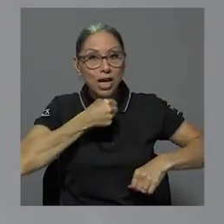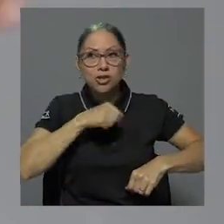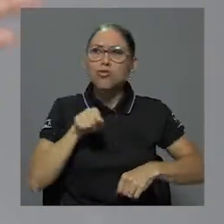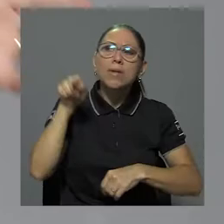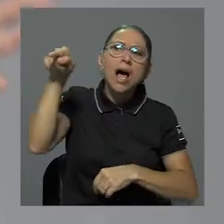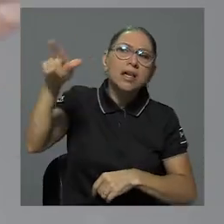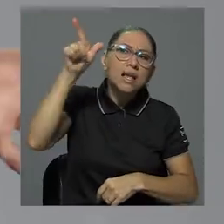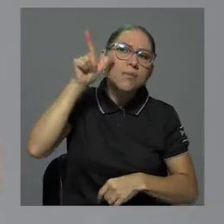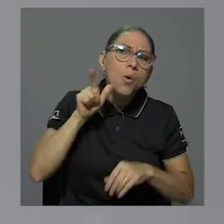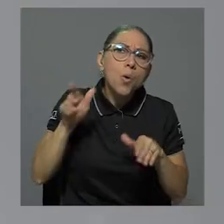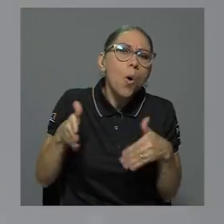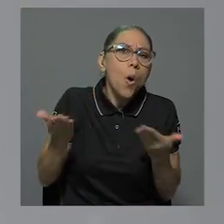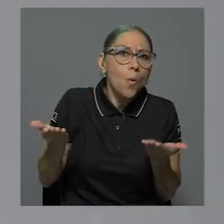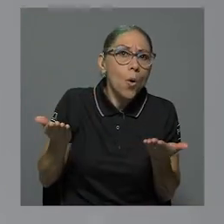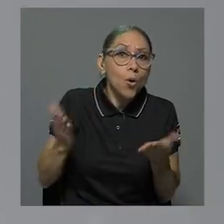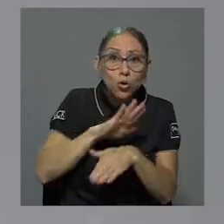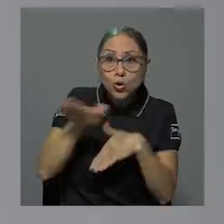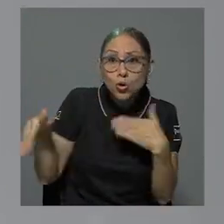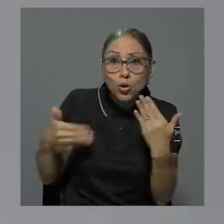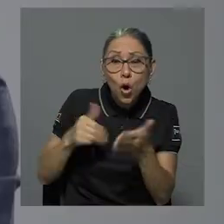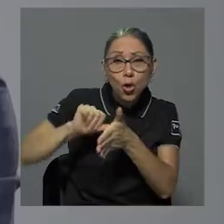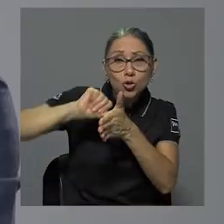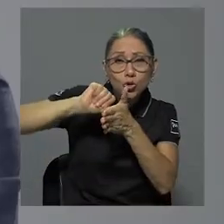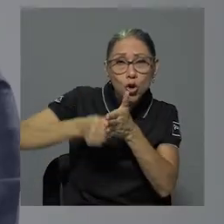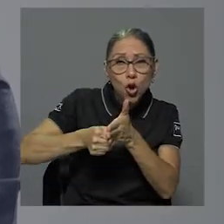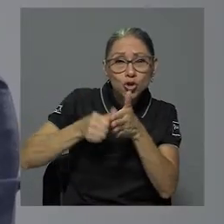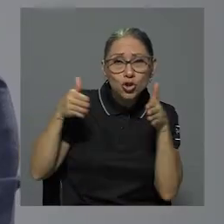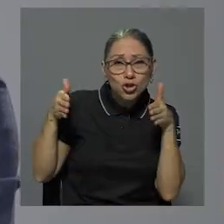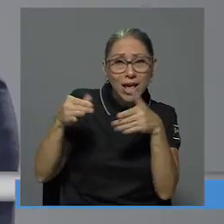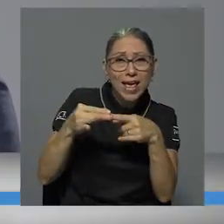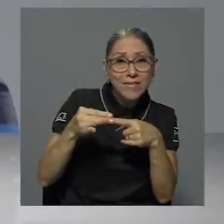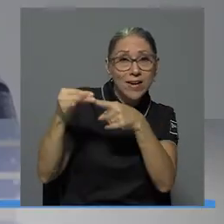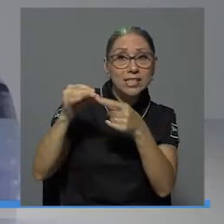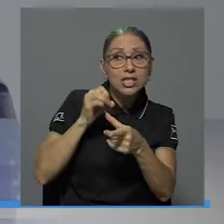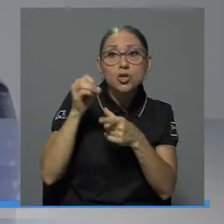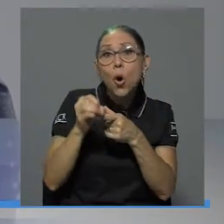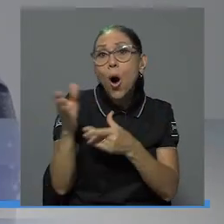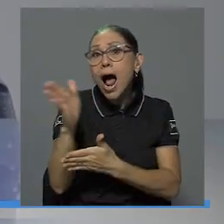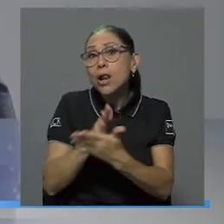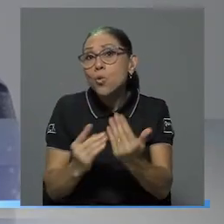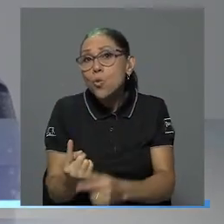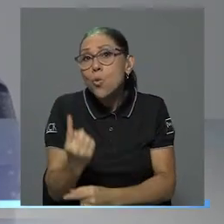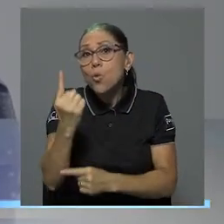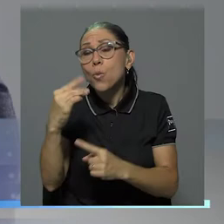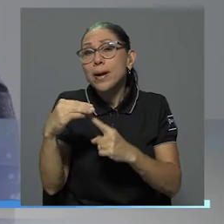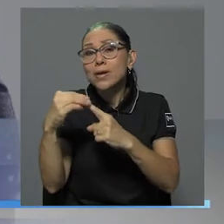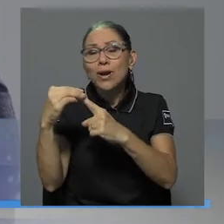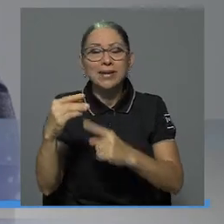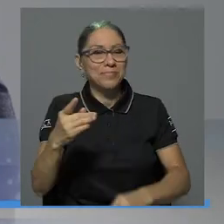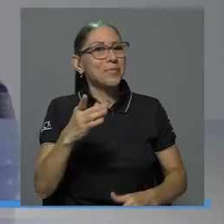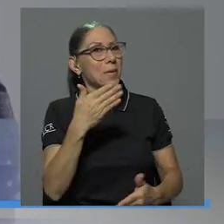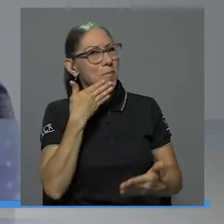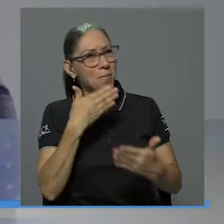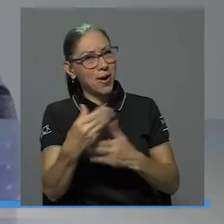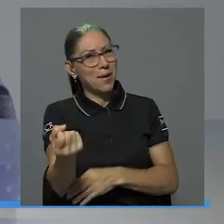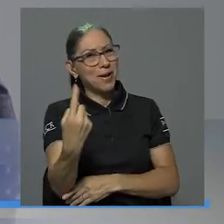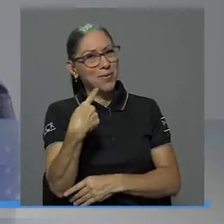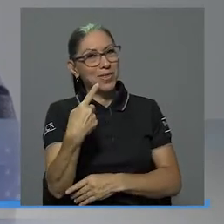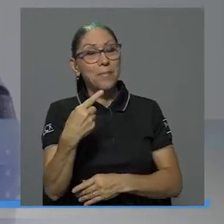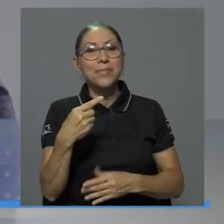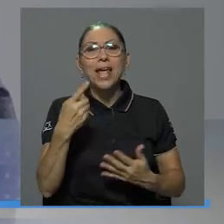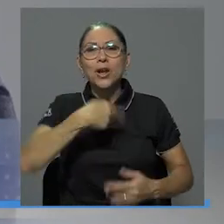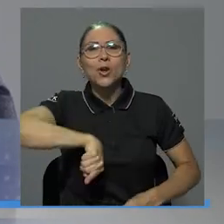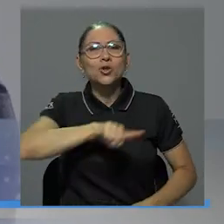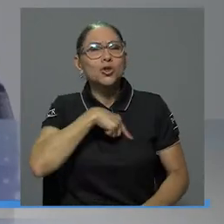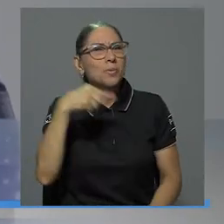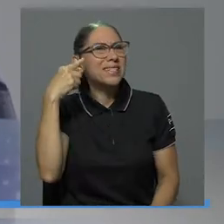énfasis o van a empezar con alguno en particular? Es una muy buena pregunta. Nosotros hemos pensado, la filosofía detrás de todo este proceso es